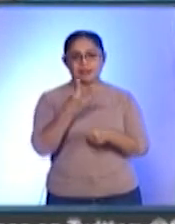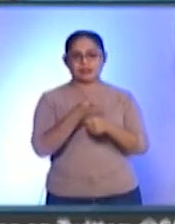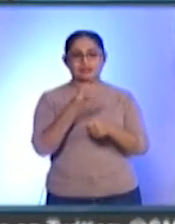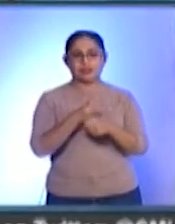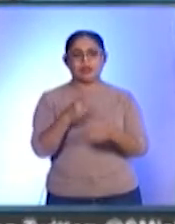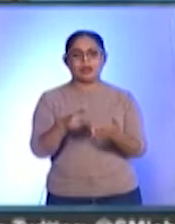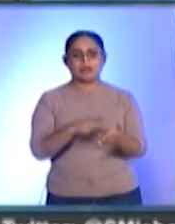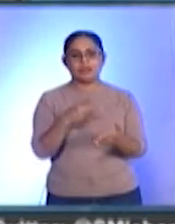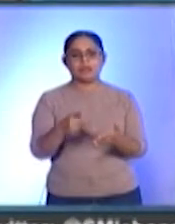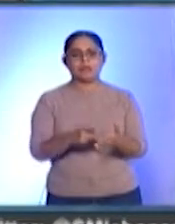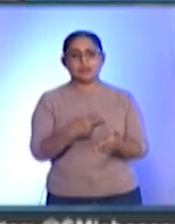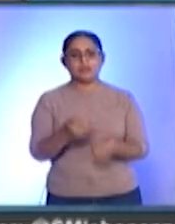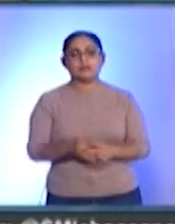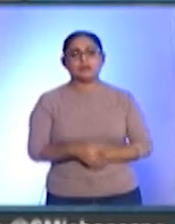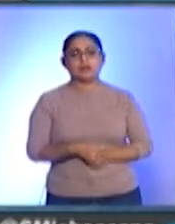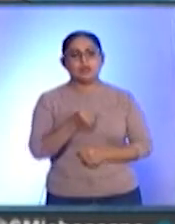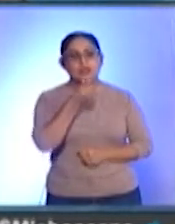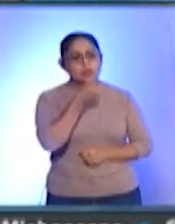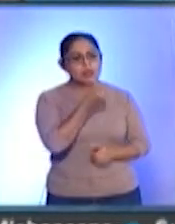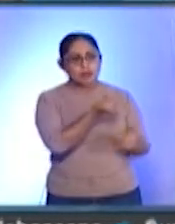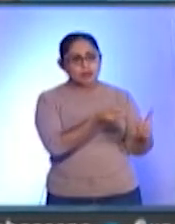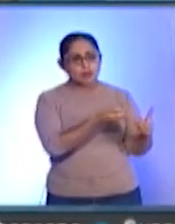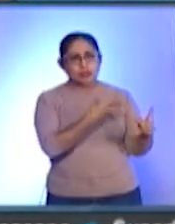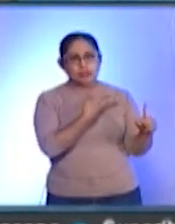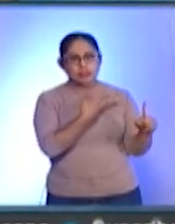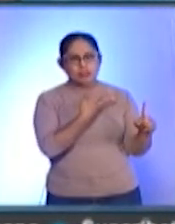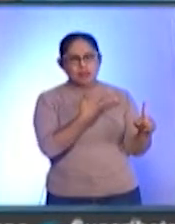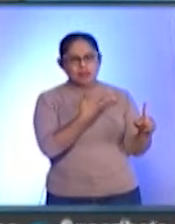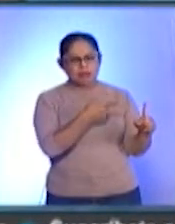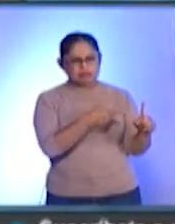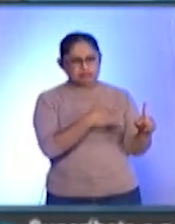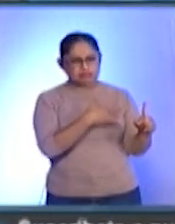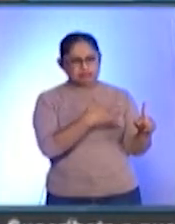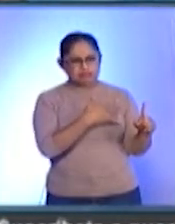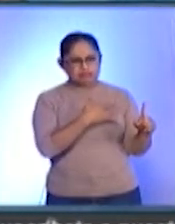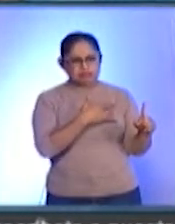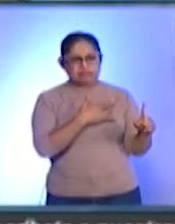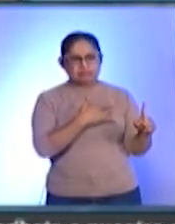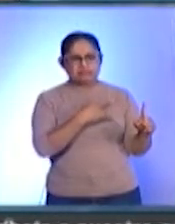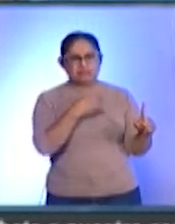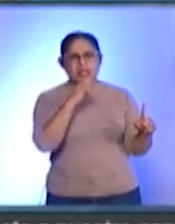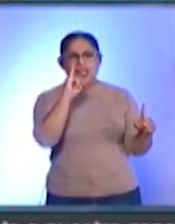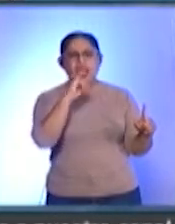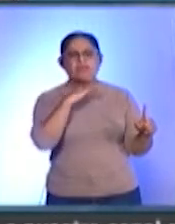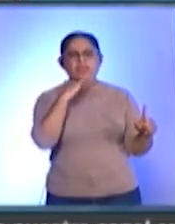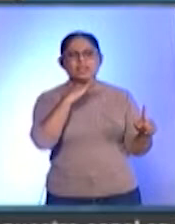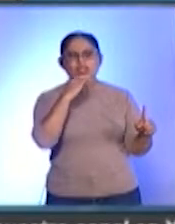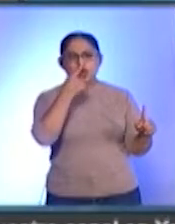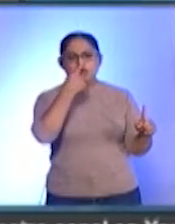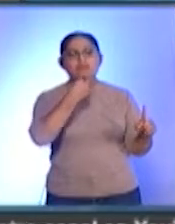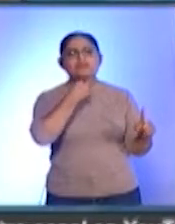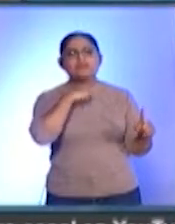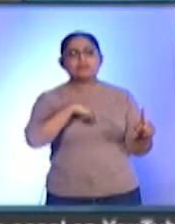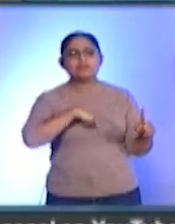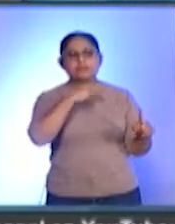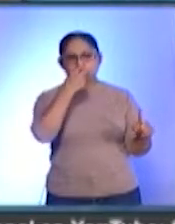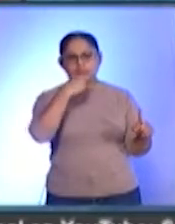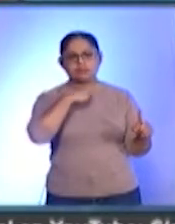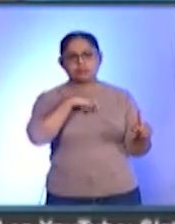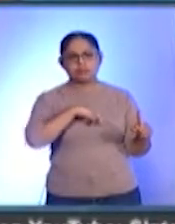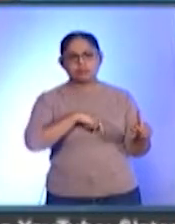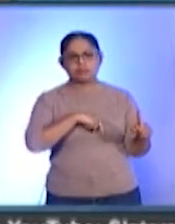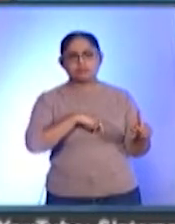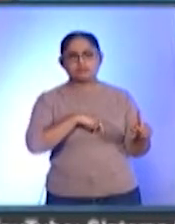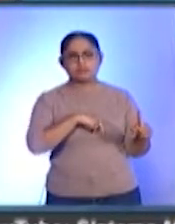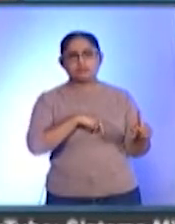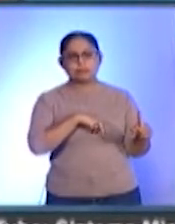epidemiológicamente, cualquier niño que tenga datos de una infección de vías respiratorias altas es